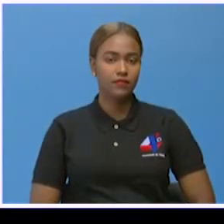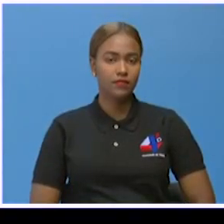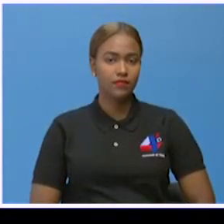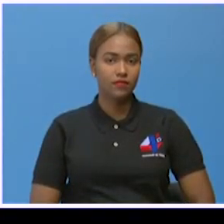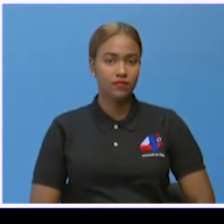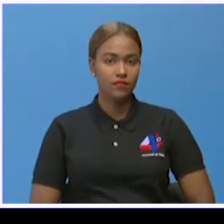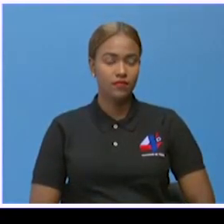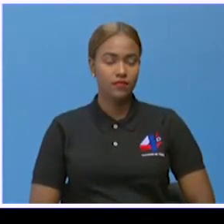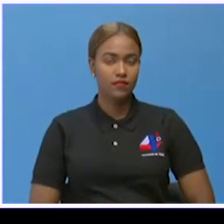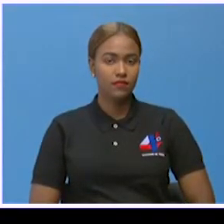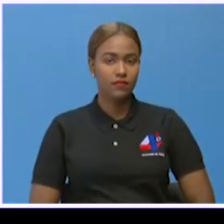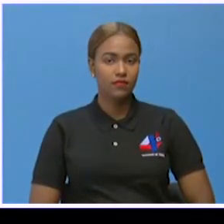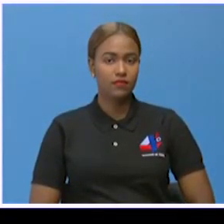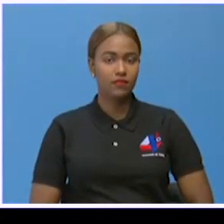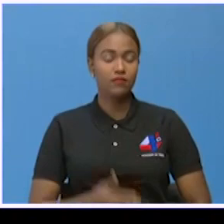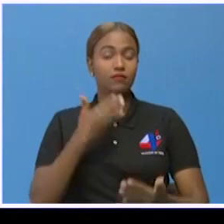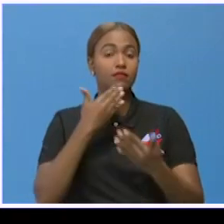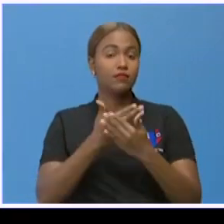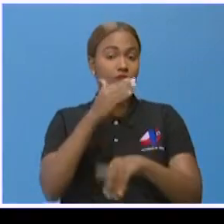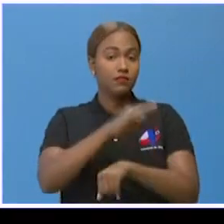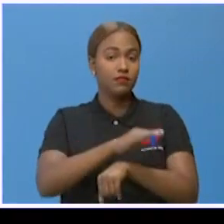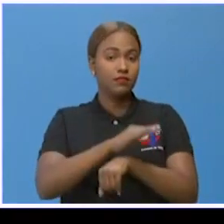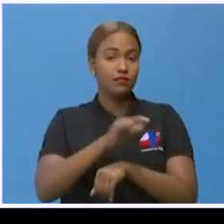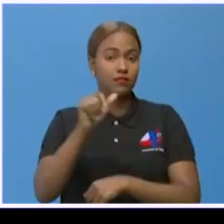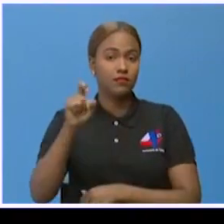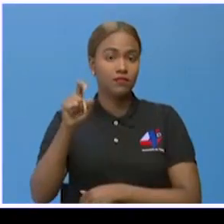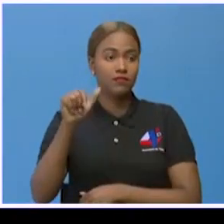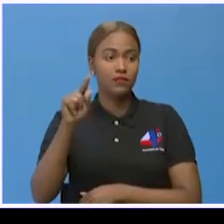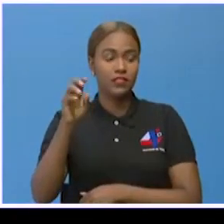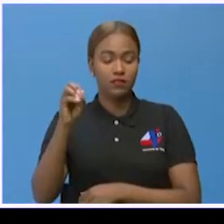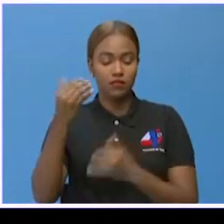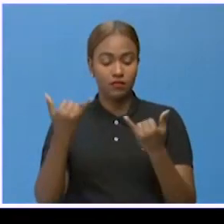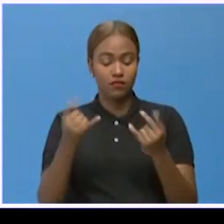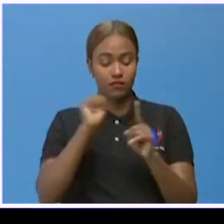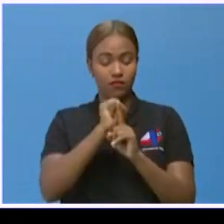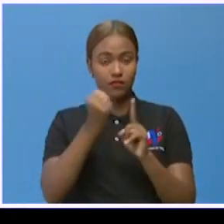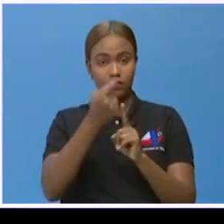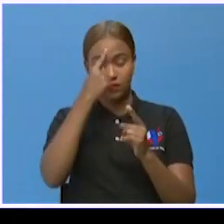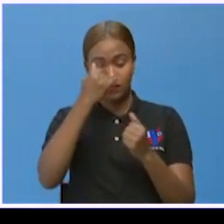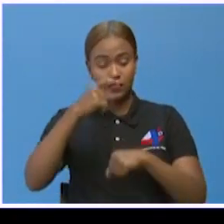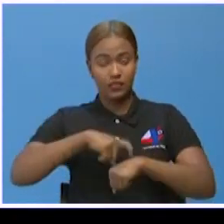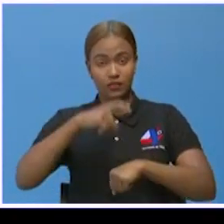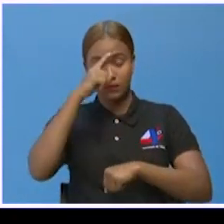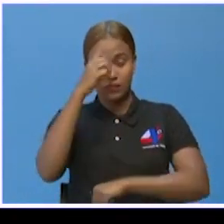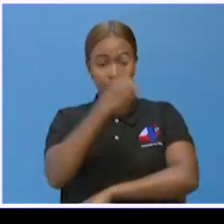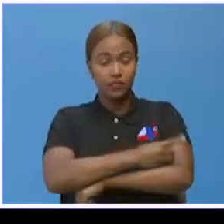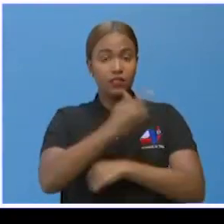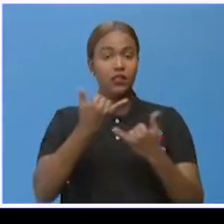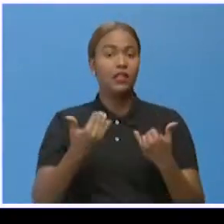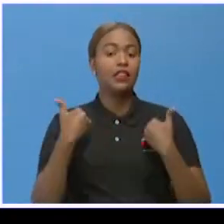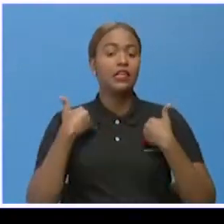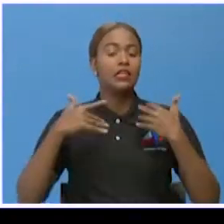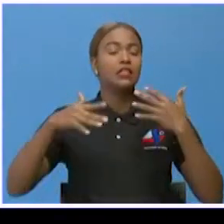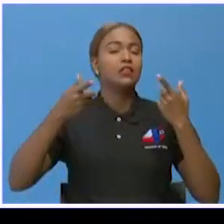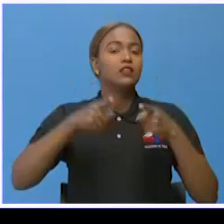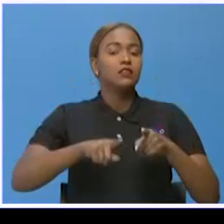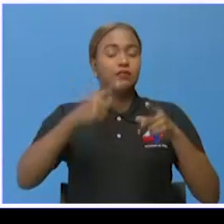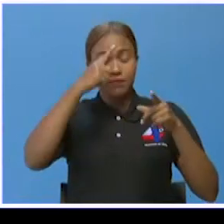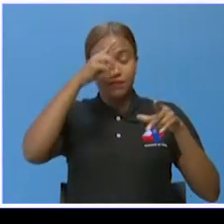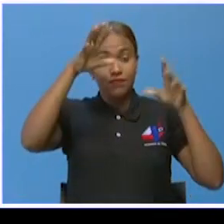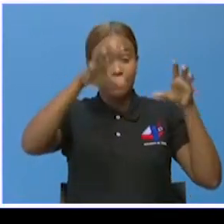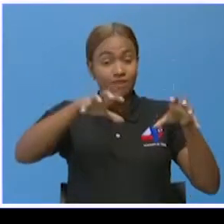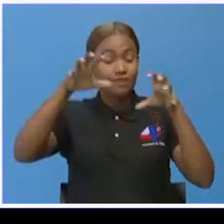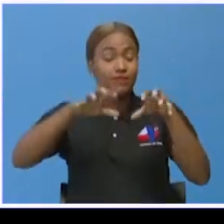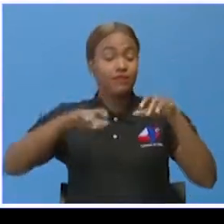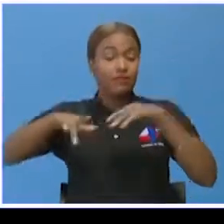Así es, sí, gracias. Buenas noches, Alex. Santiago, las condiciones de tiempo para el día de hoy están dominadas por un sistema